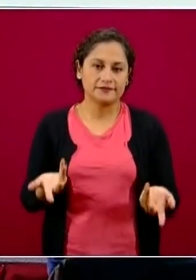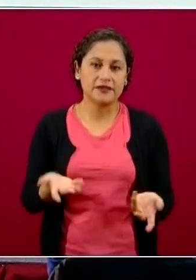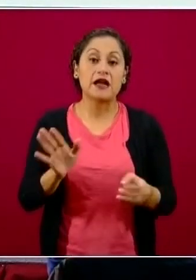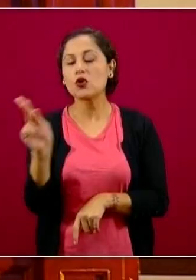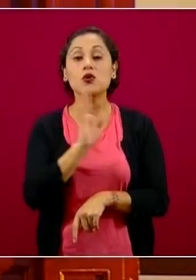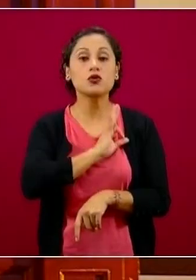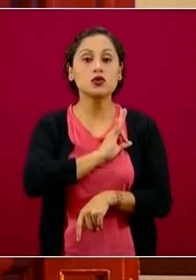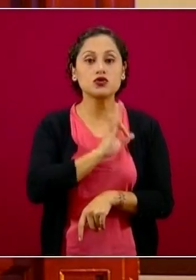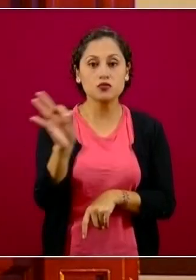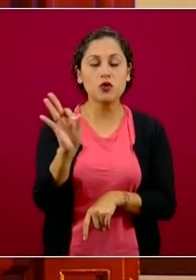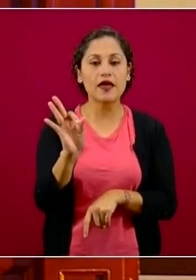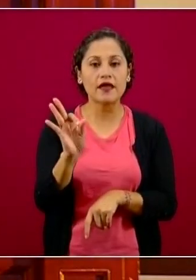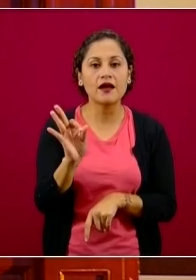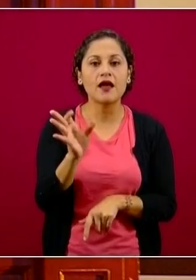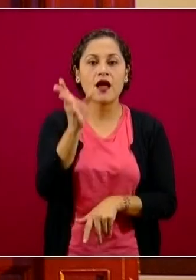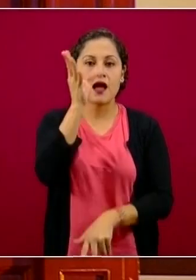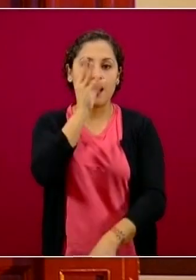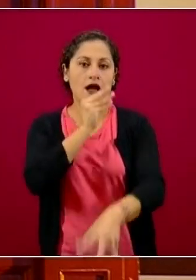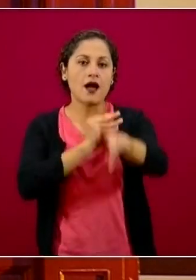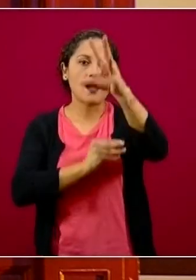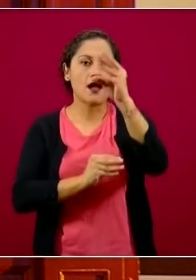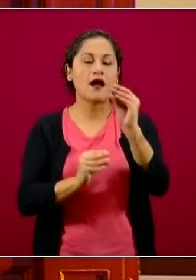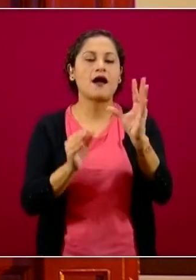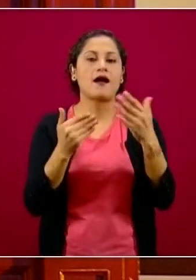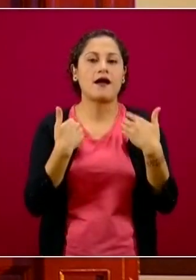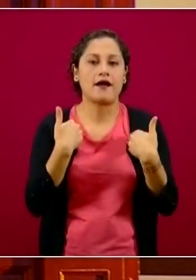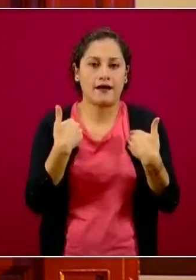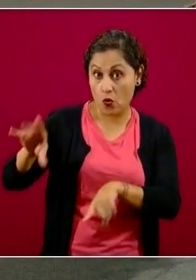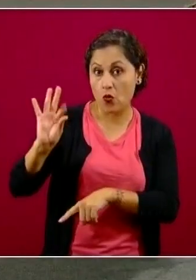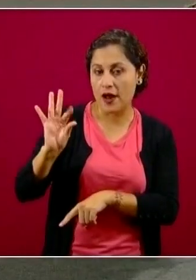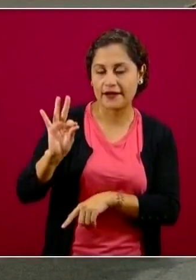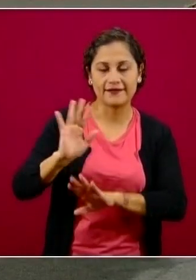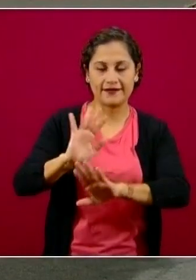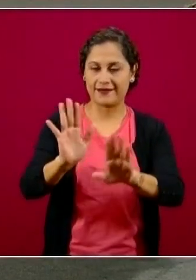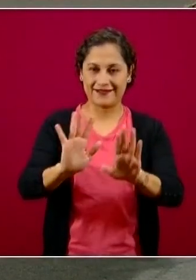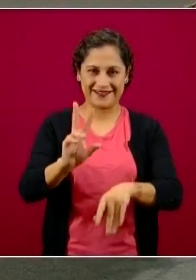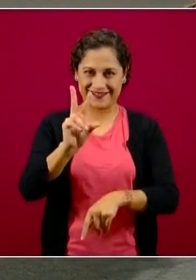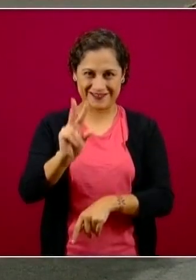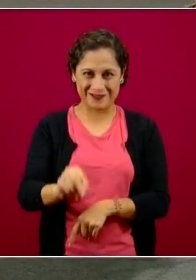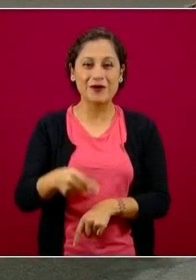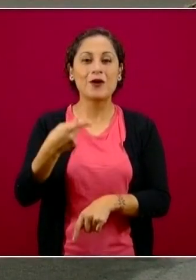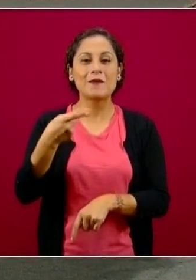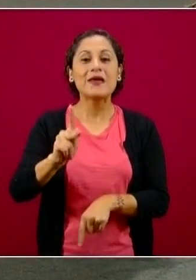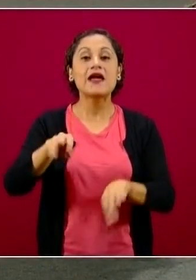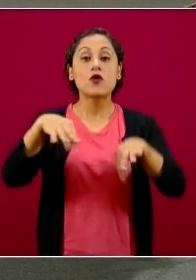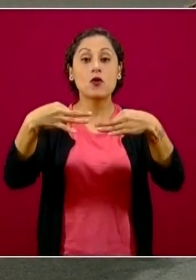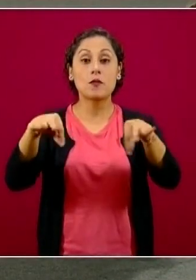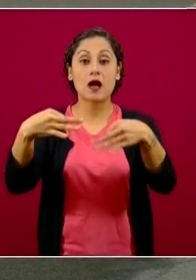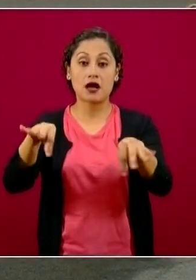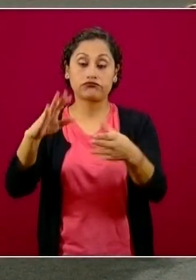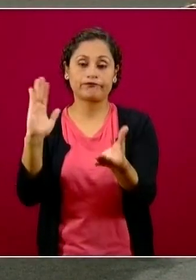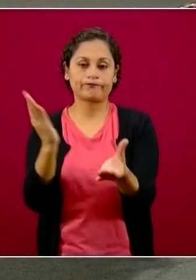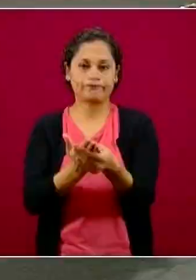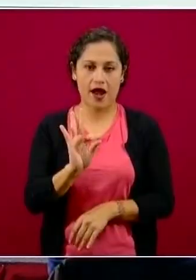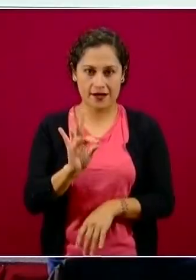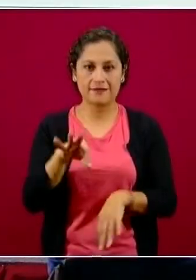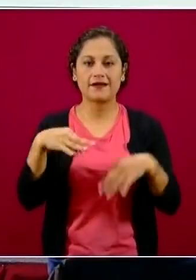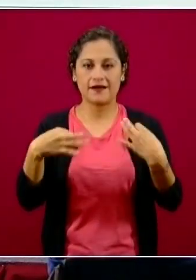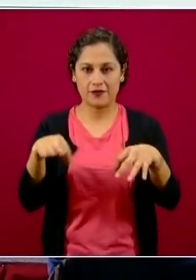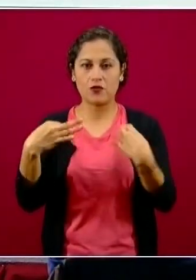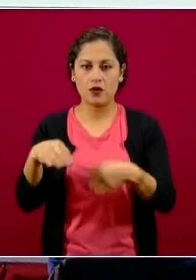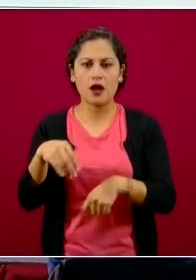mercado solidario, cursos en línea, certificaciones y capacitación. Mencionó que México está trazado en empresas